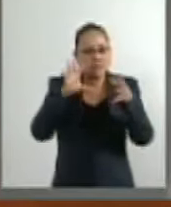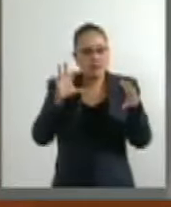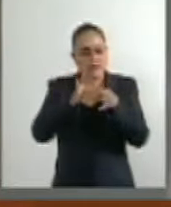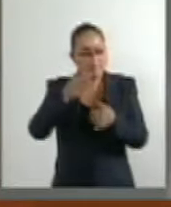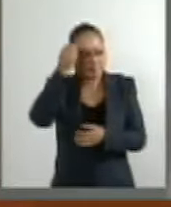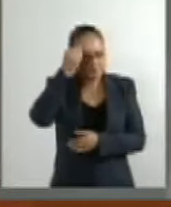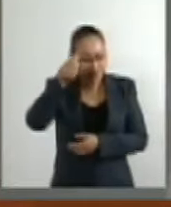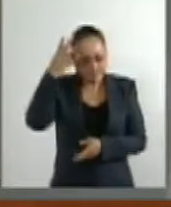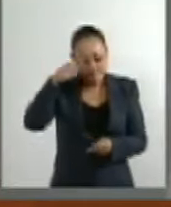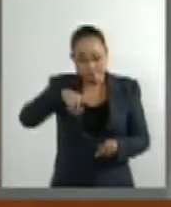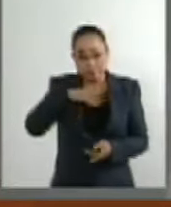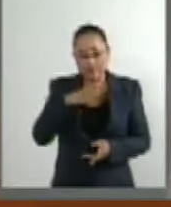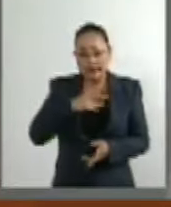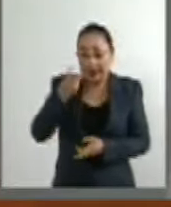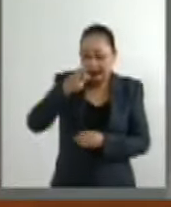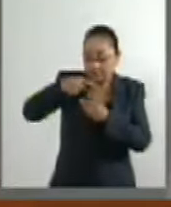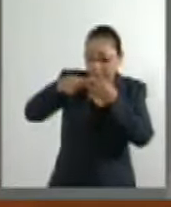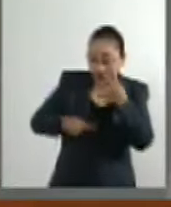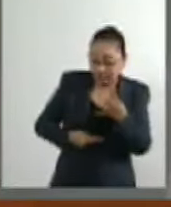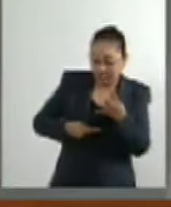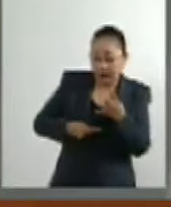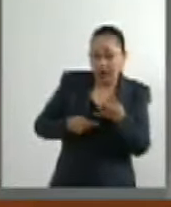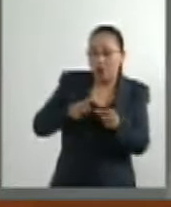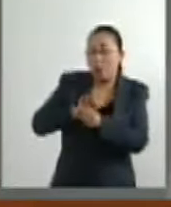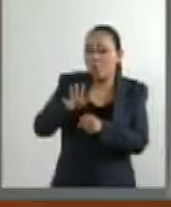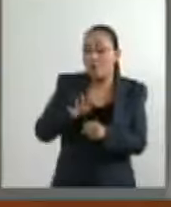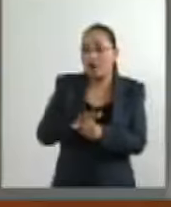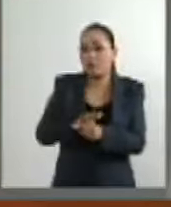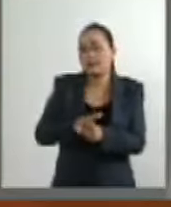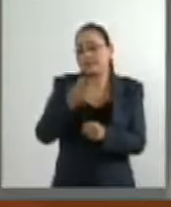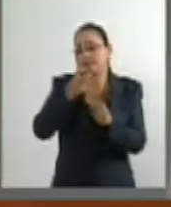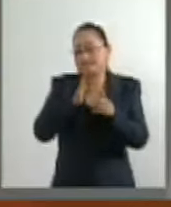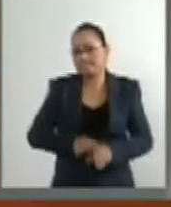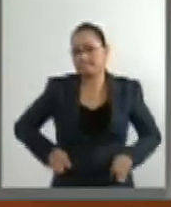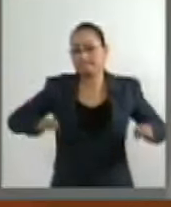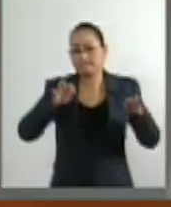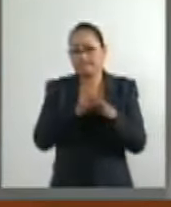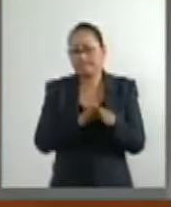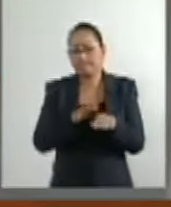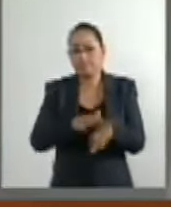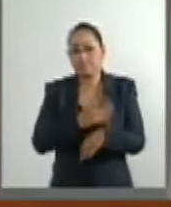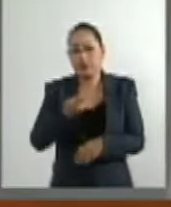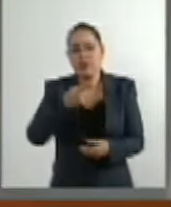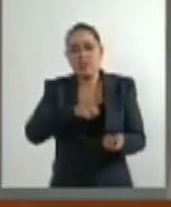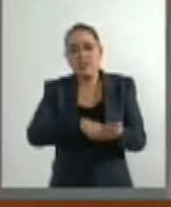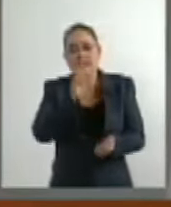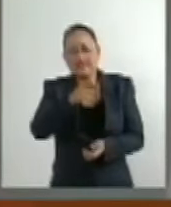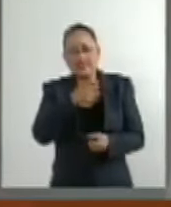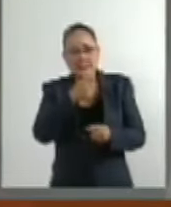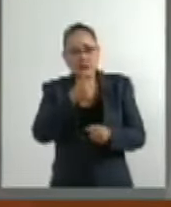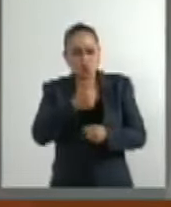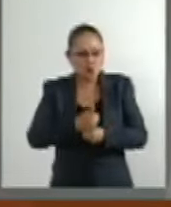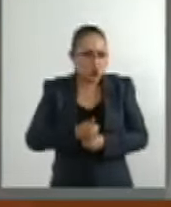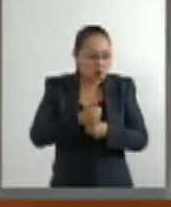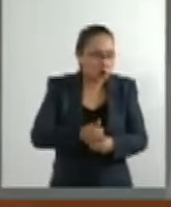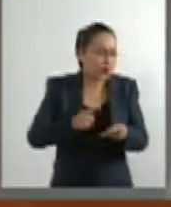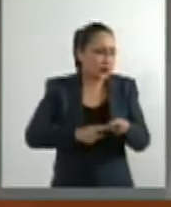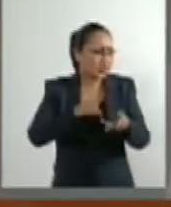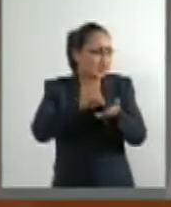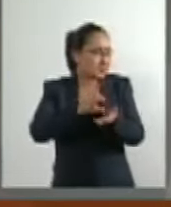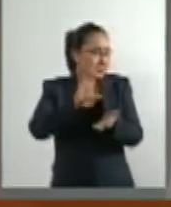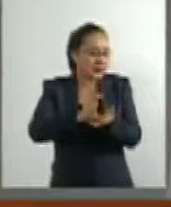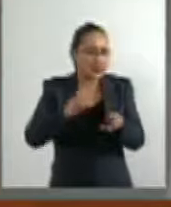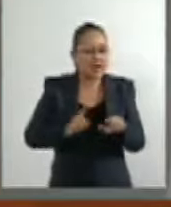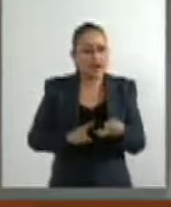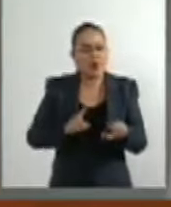Esta carga cobra un elevado tributo en forma de sufrimiento, discapacidad y, por supuesto,